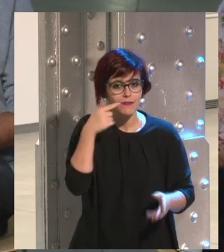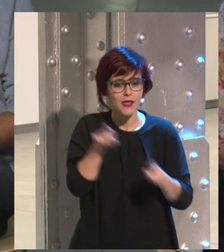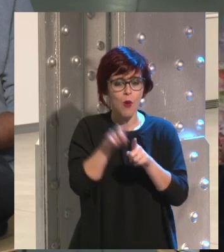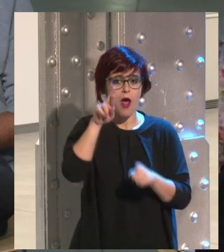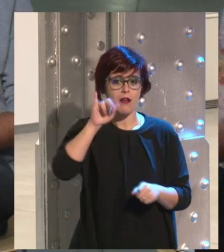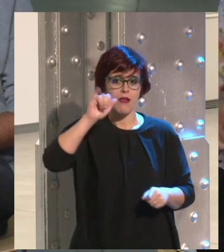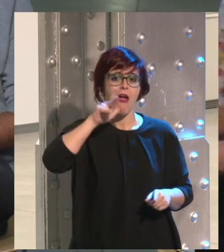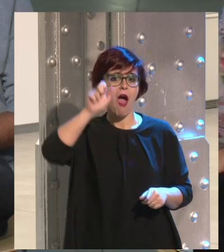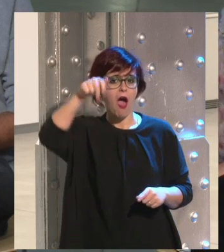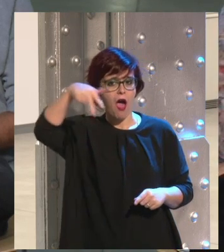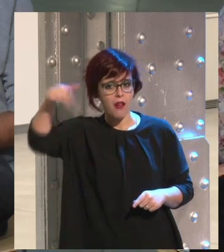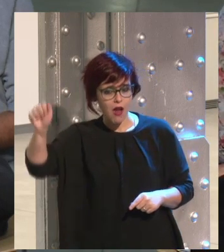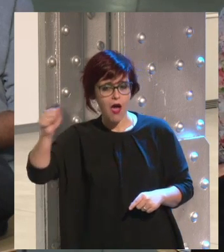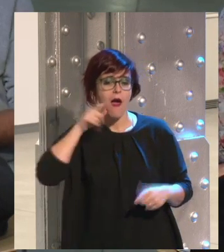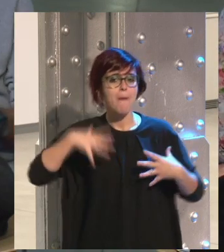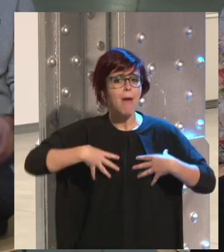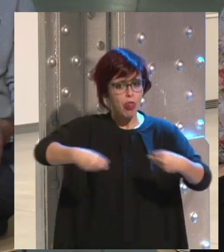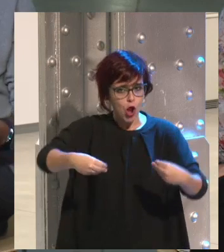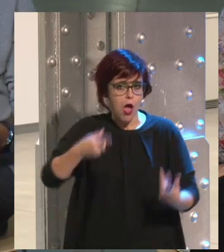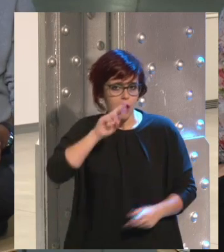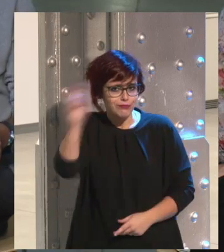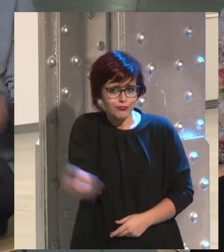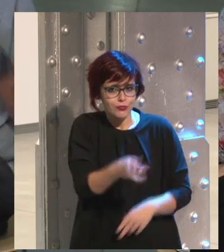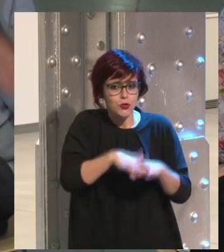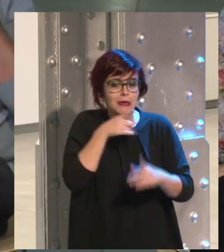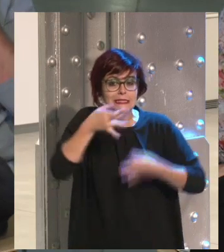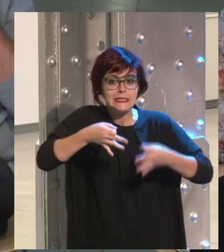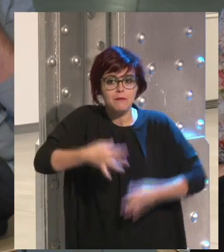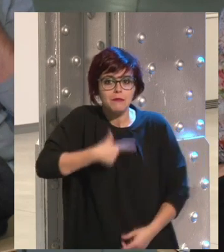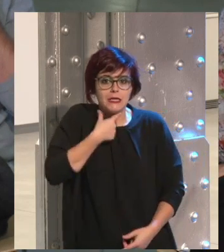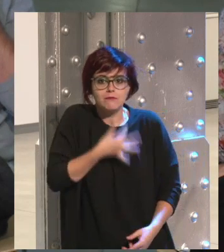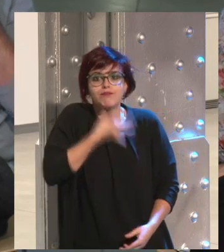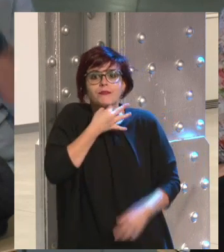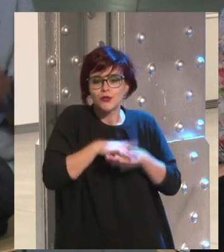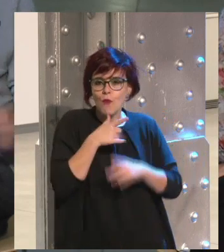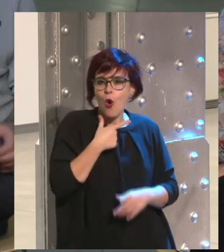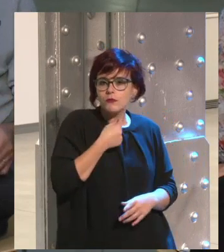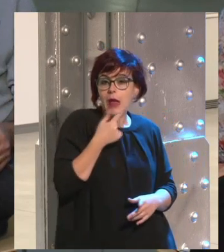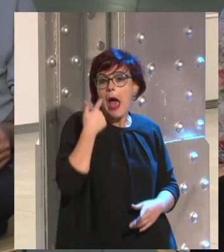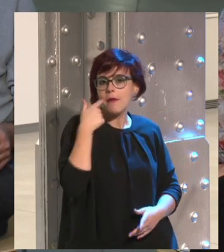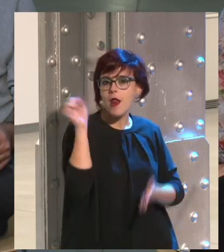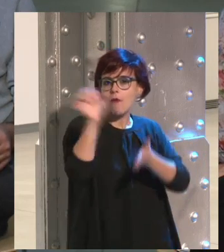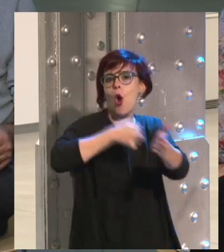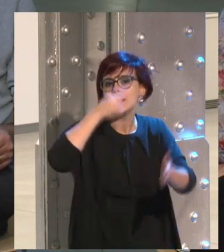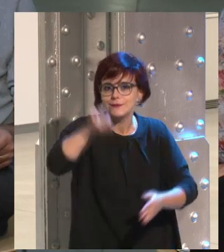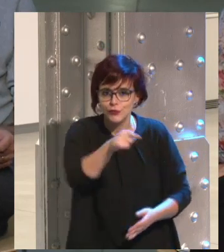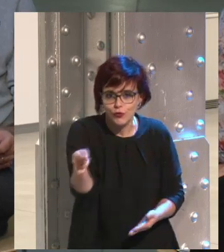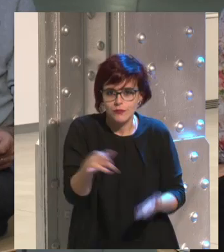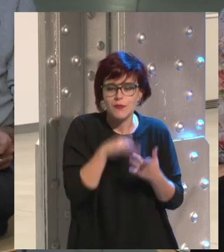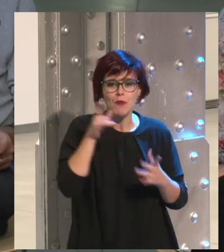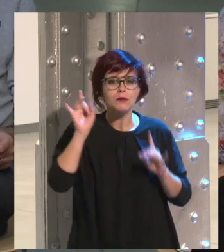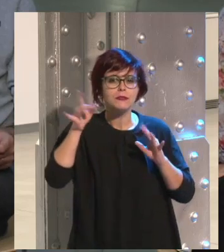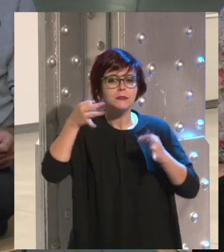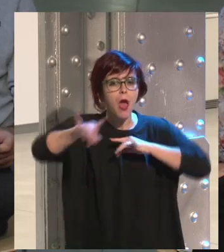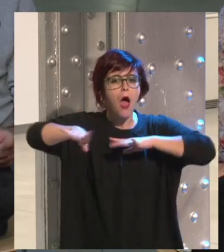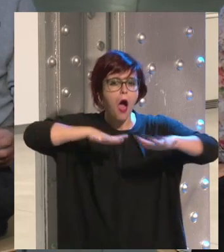Rayana, véase Madonna. Les encanta estar siempre al límite de la censura para ver si les elimina una foto. Eso hace ruido, todo